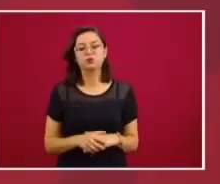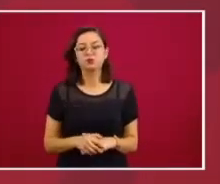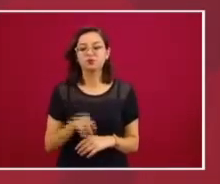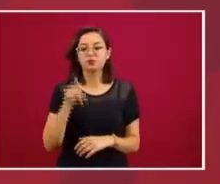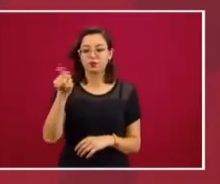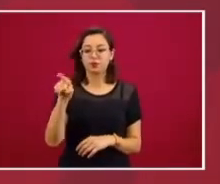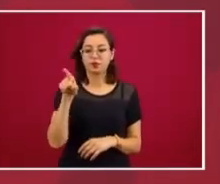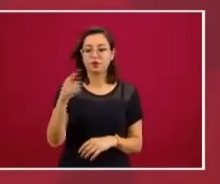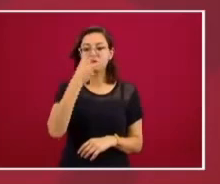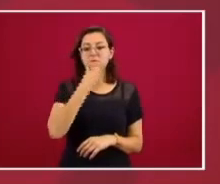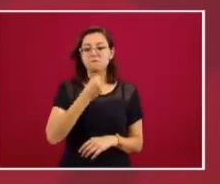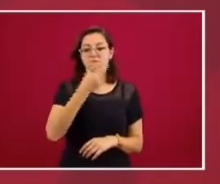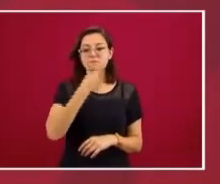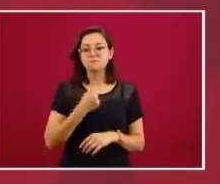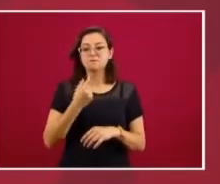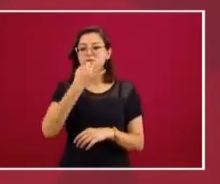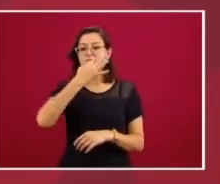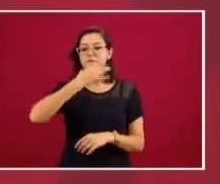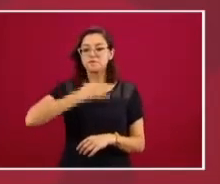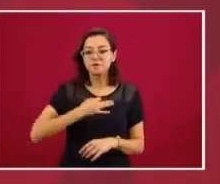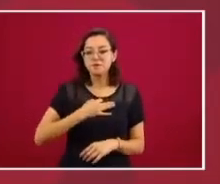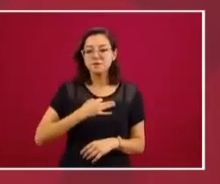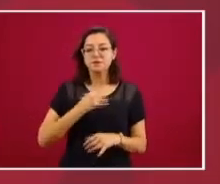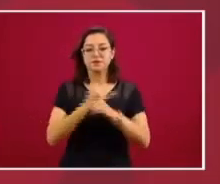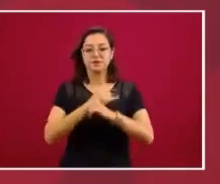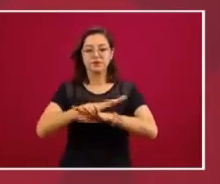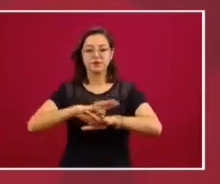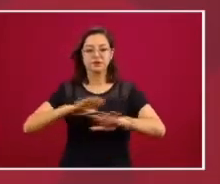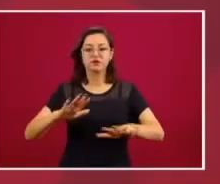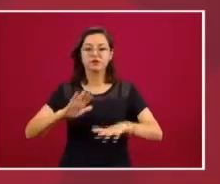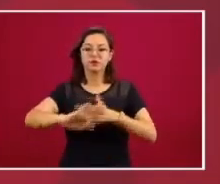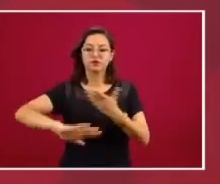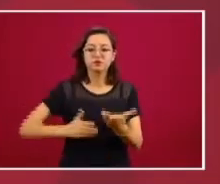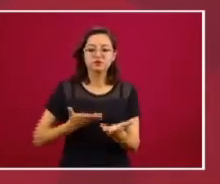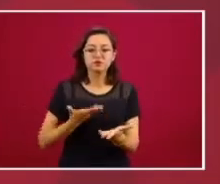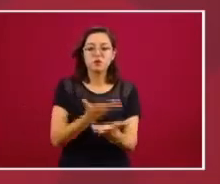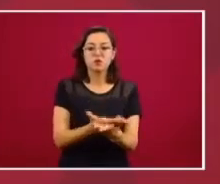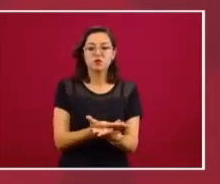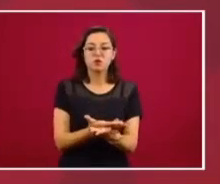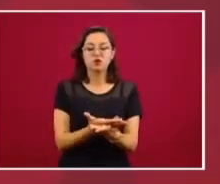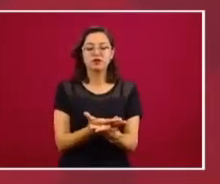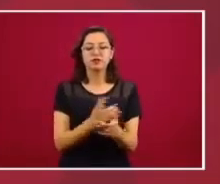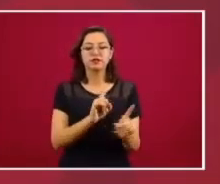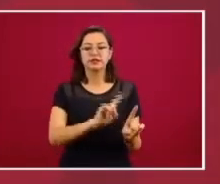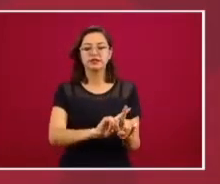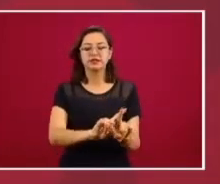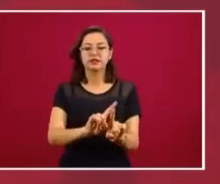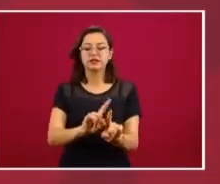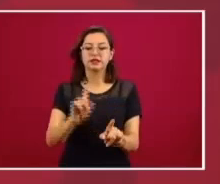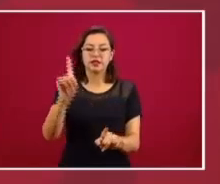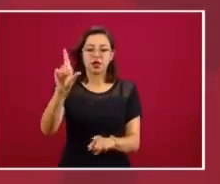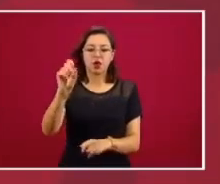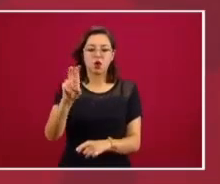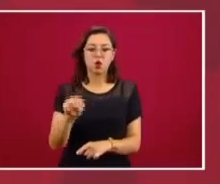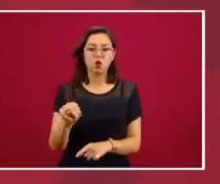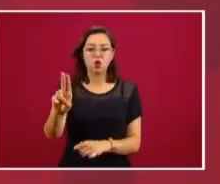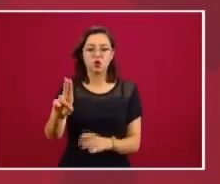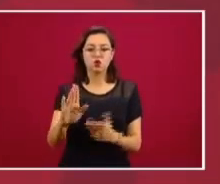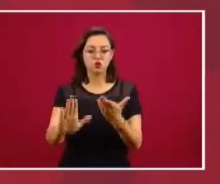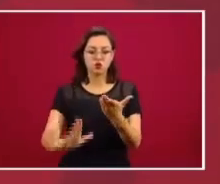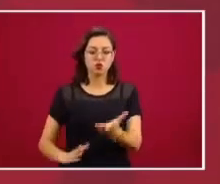informar sobre una propuesta que se presentó en la ONU,